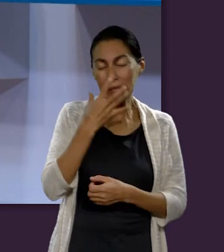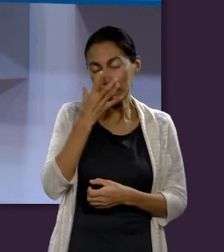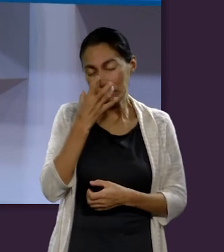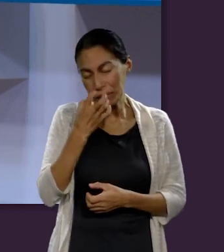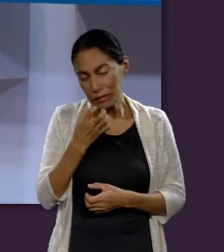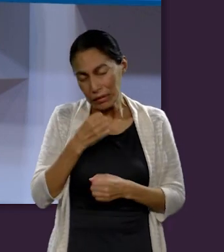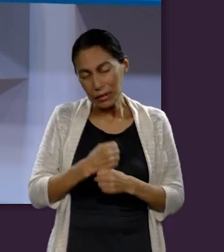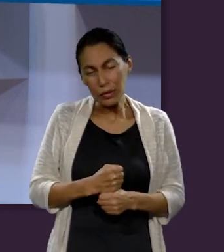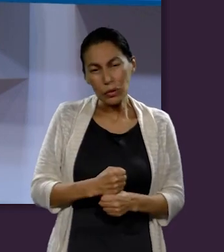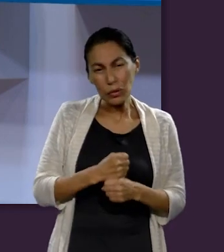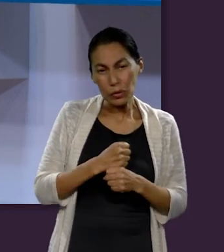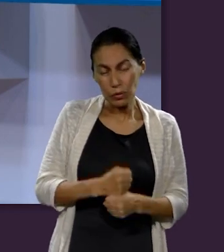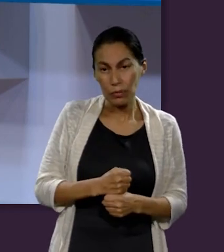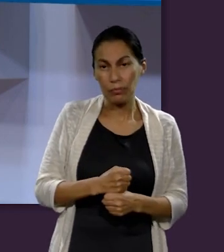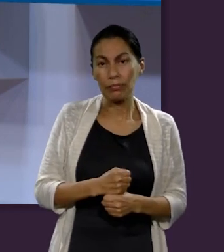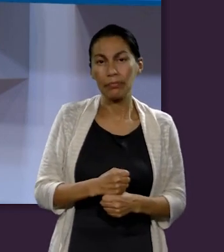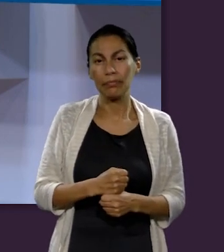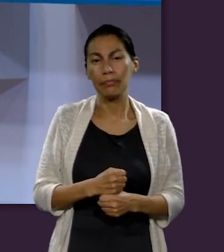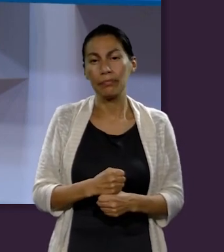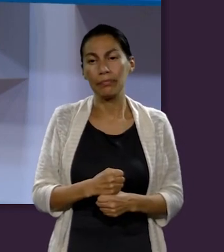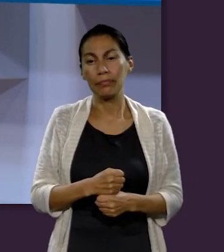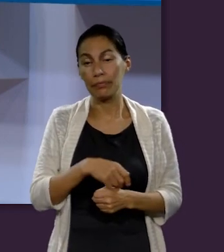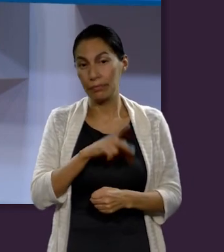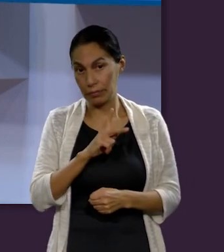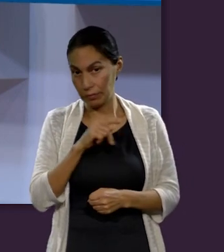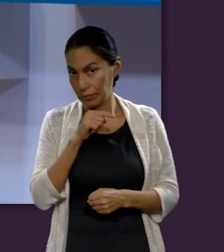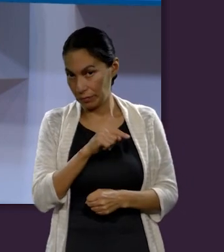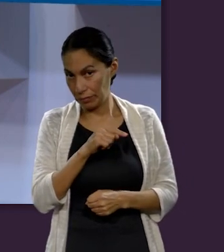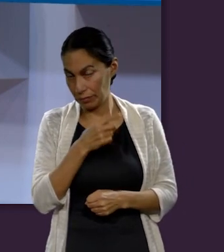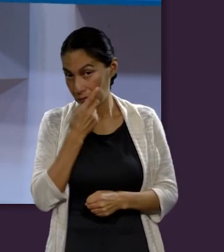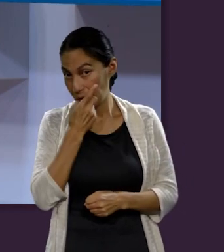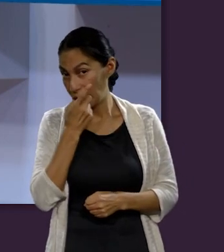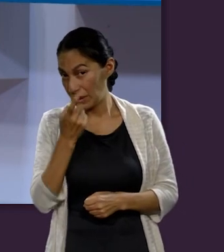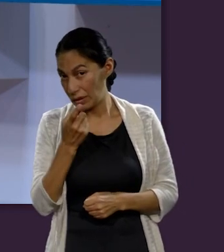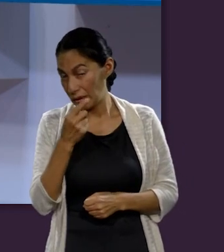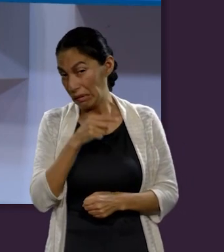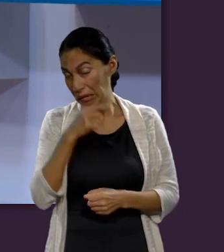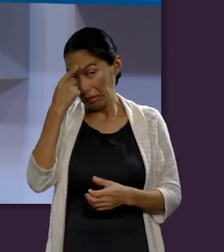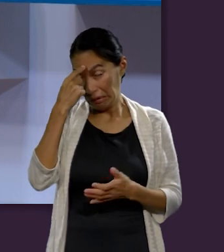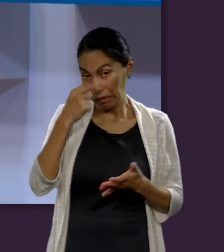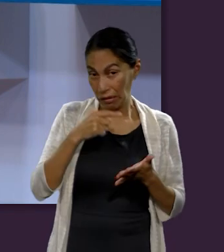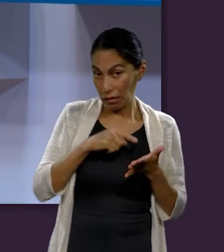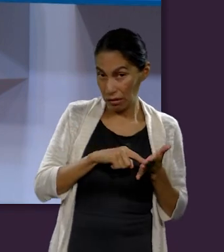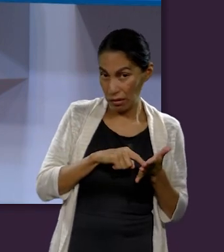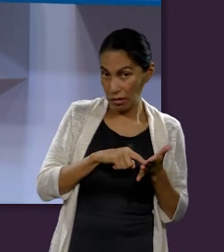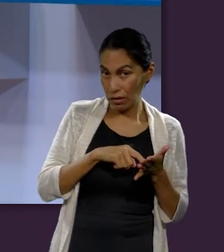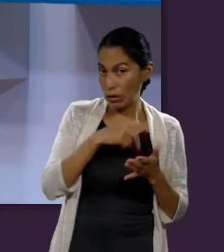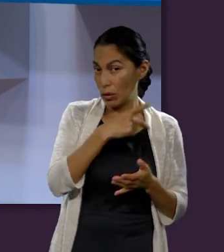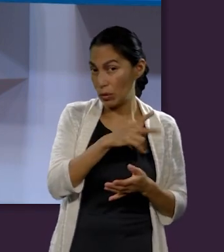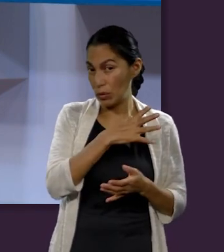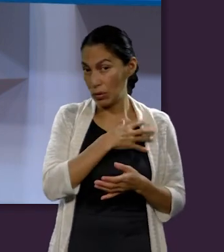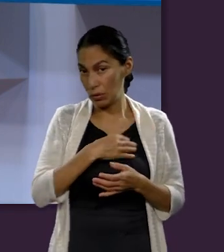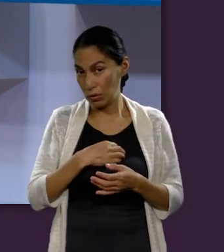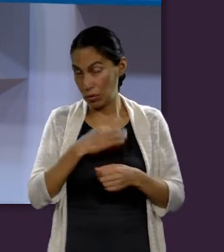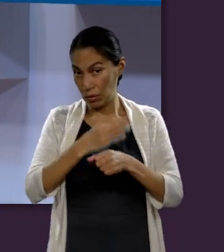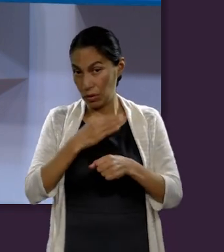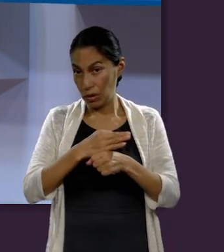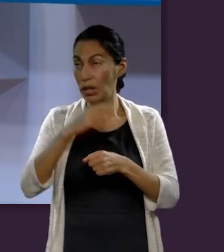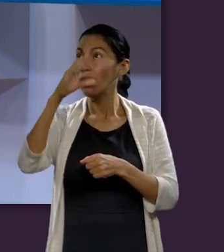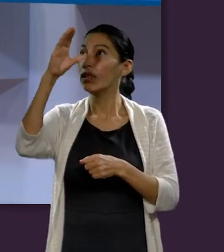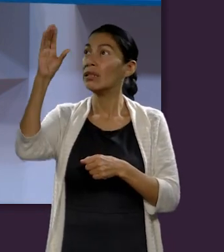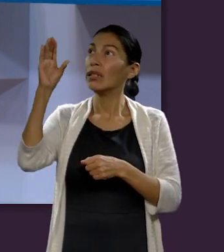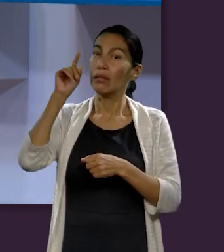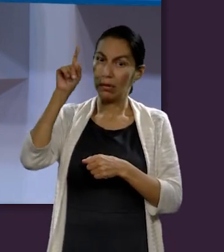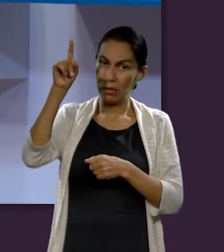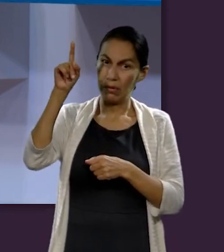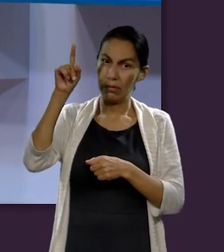muy triste muy afectada pero ella afirma ella cree que su hijo